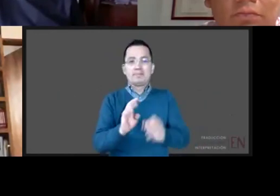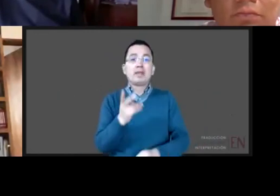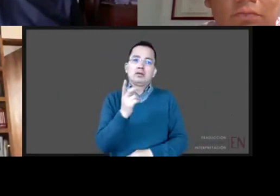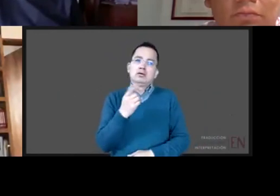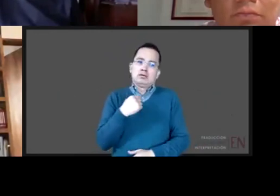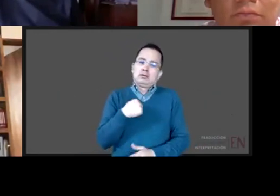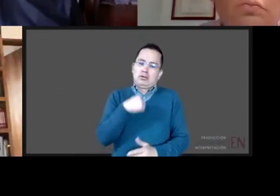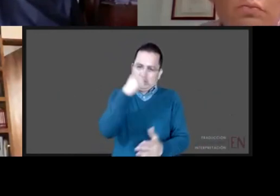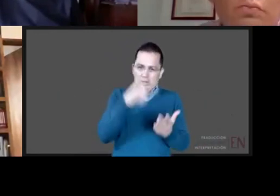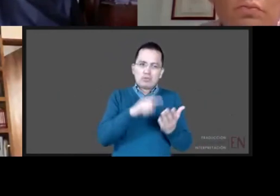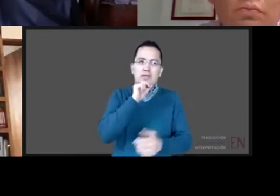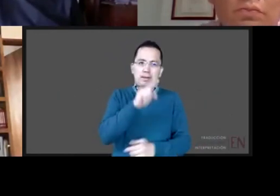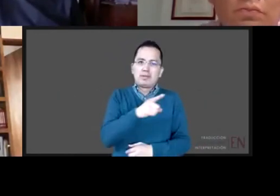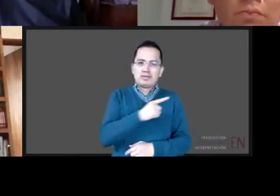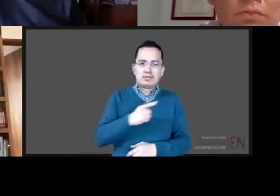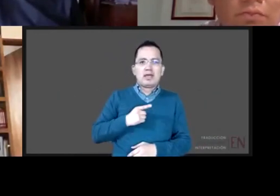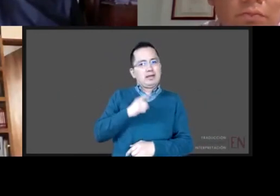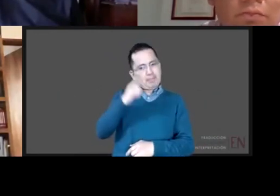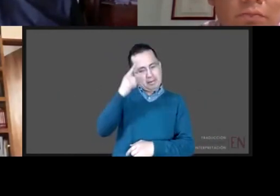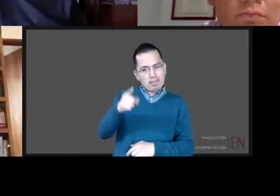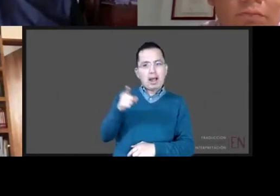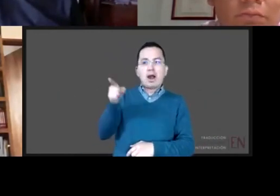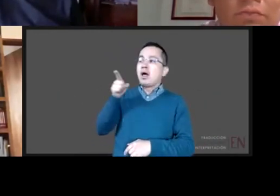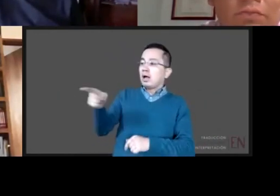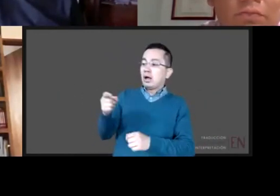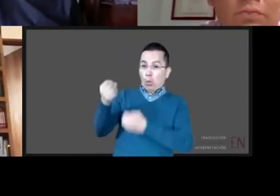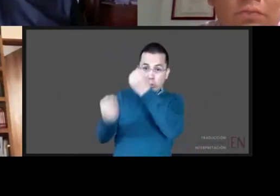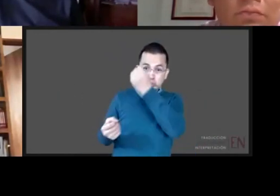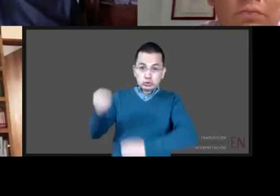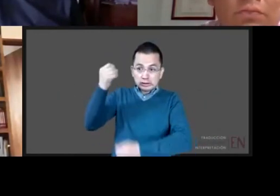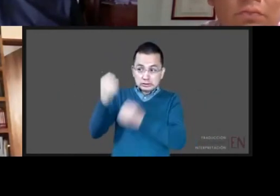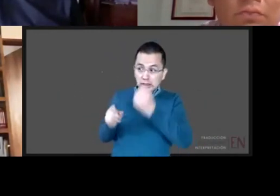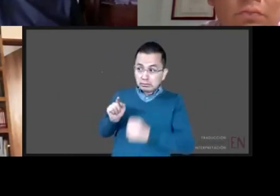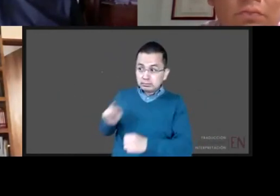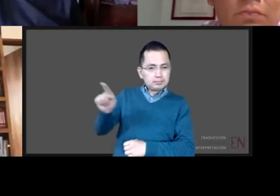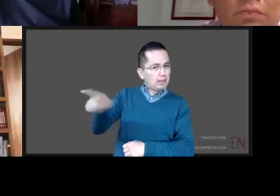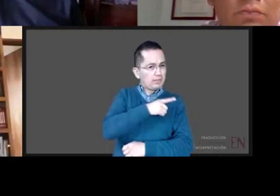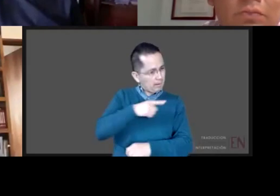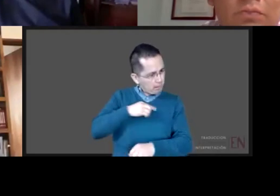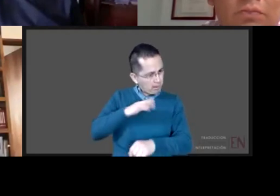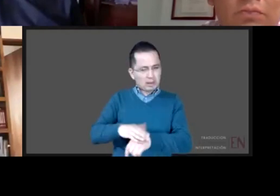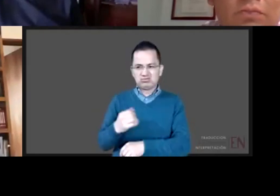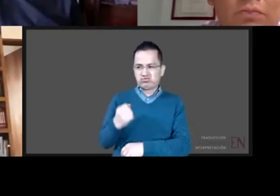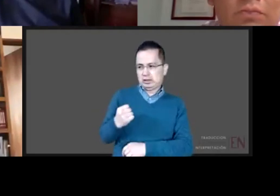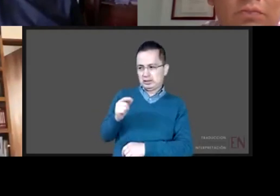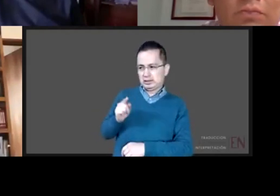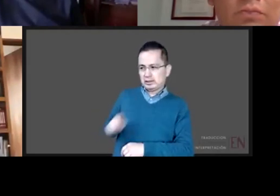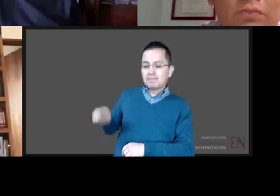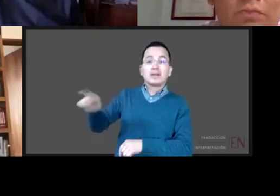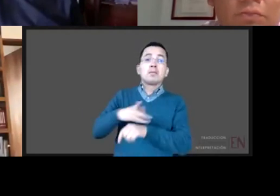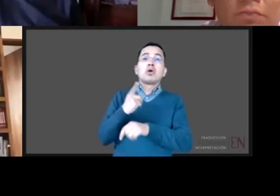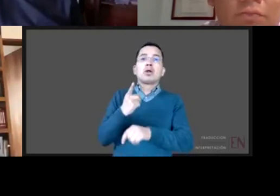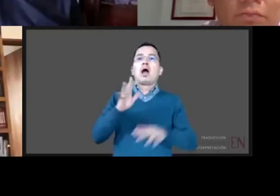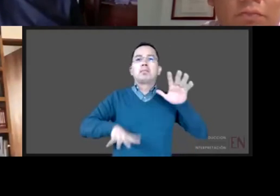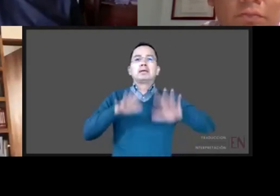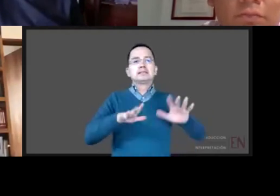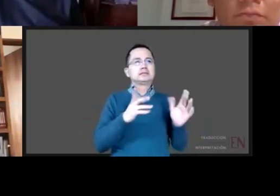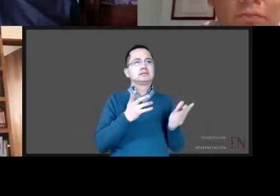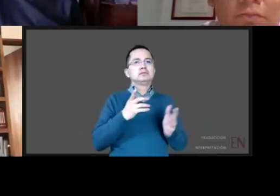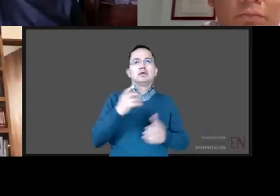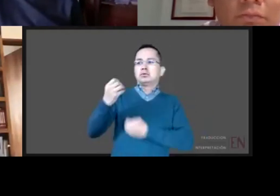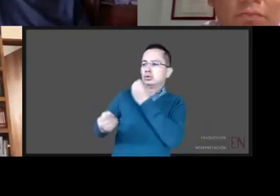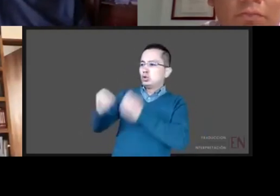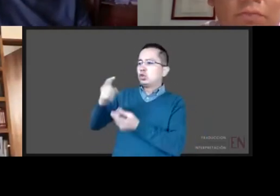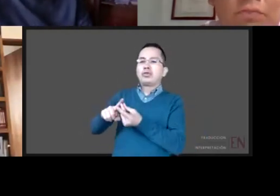adicionalmente también el sistema de procuración de justicia que en algunos estados está dentro del DIF, en algunos